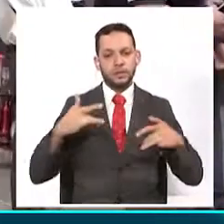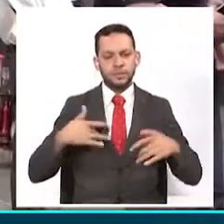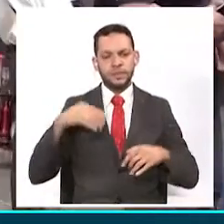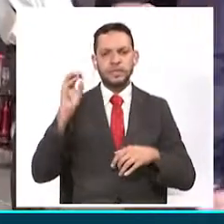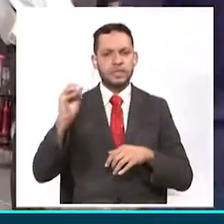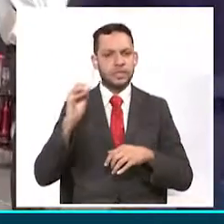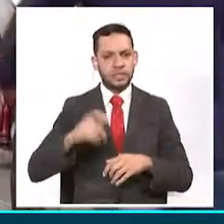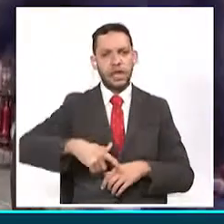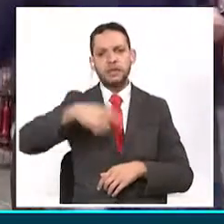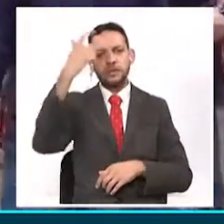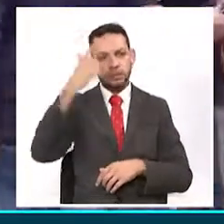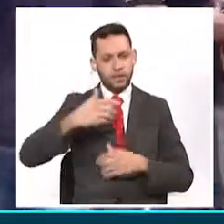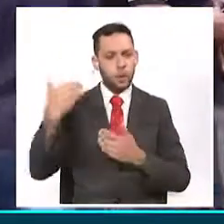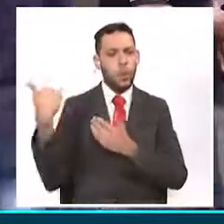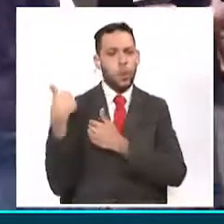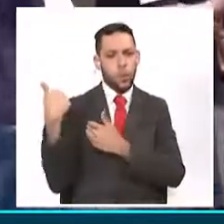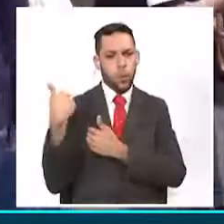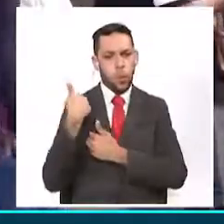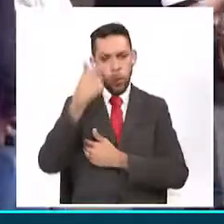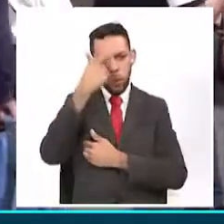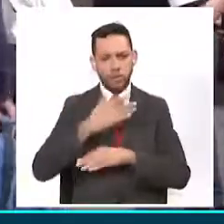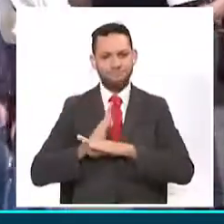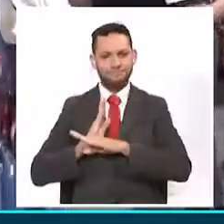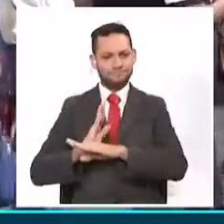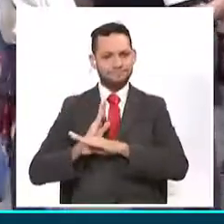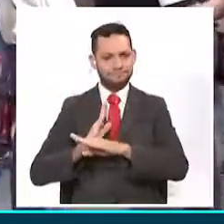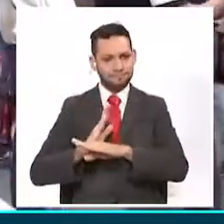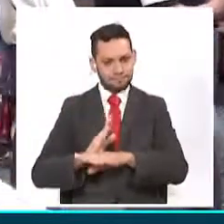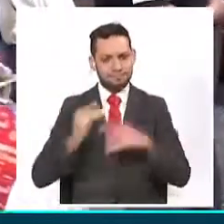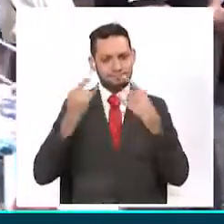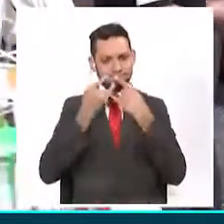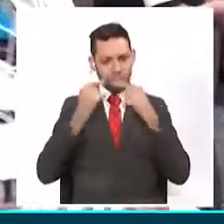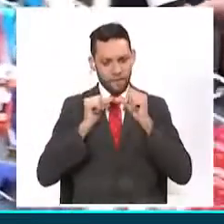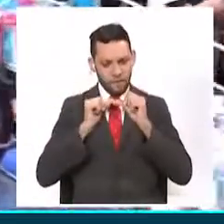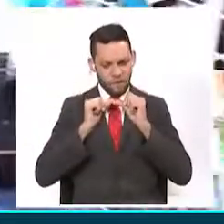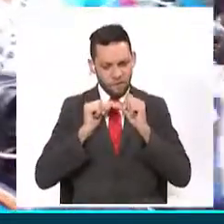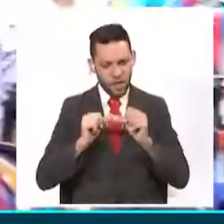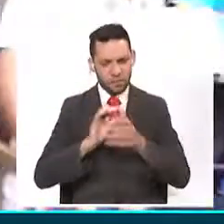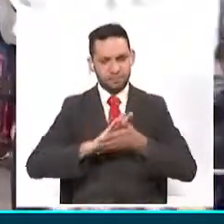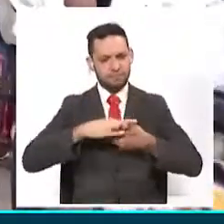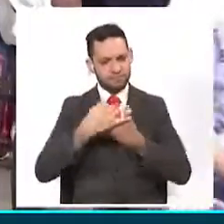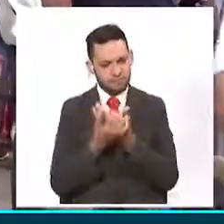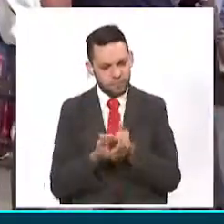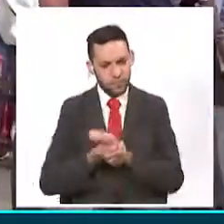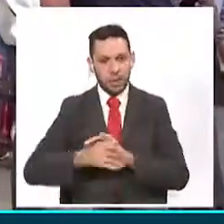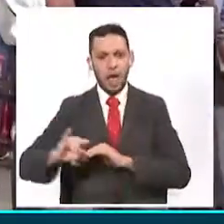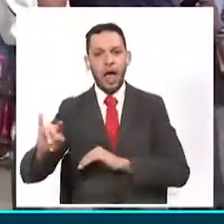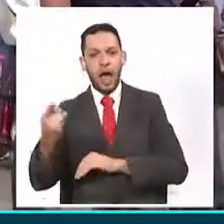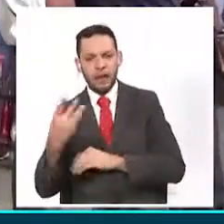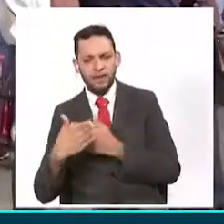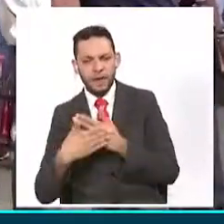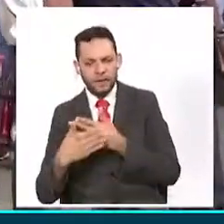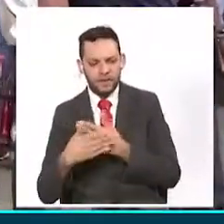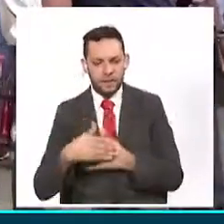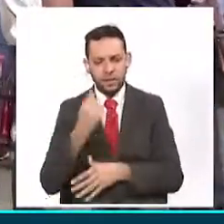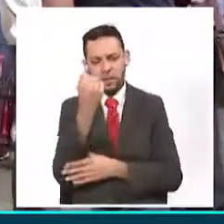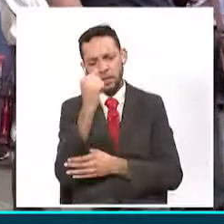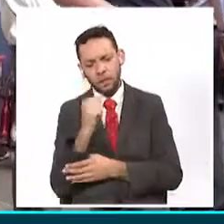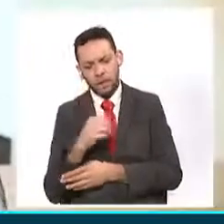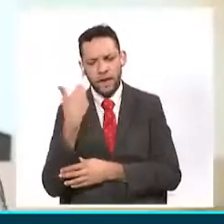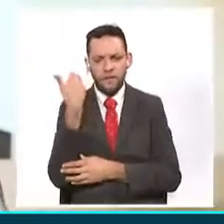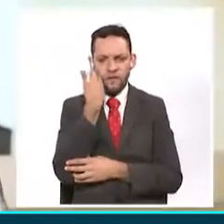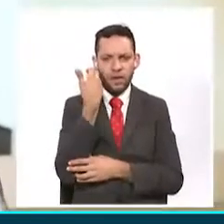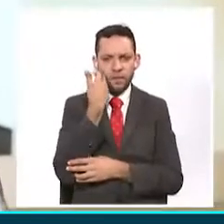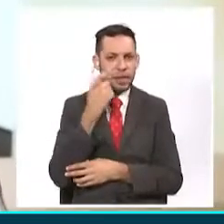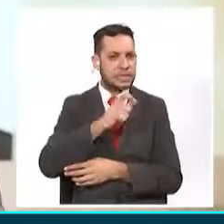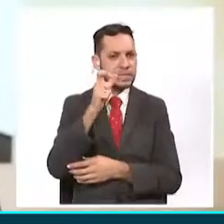con seriedad los cuidados durante la pandemia. Deben de, por favor, si tienen cualquier síntoma, inmediatamente ir al